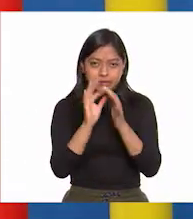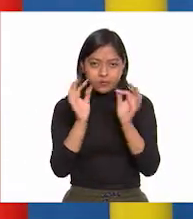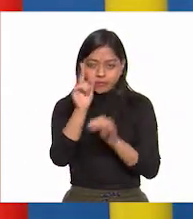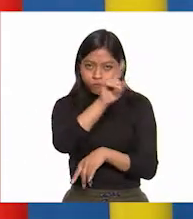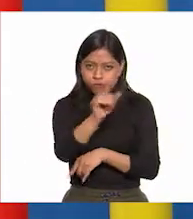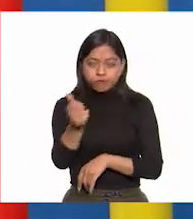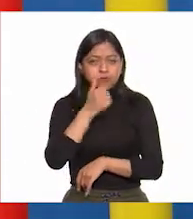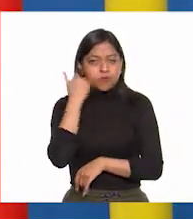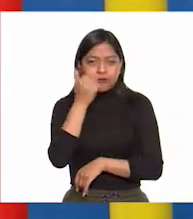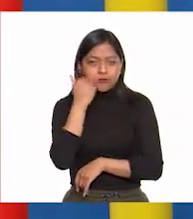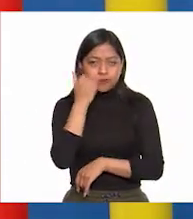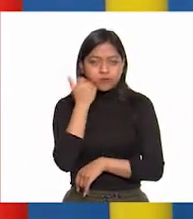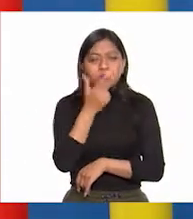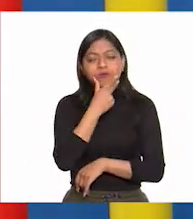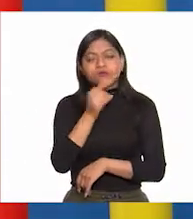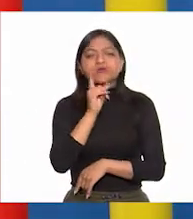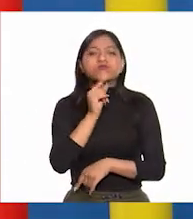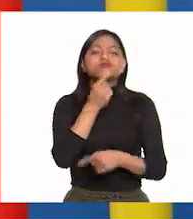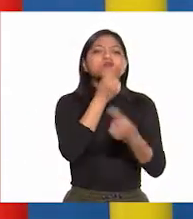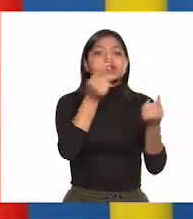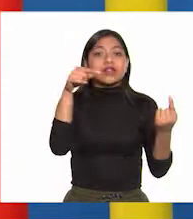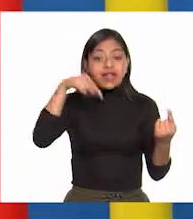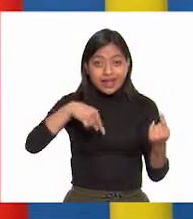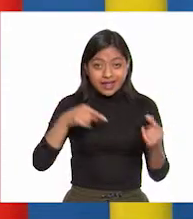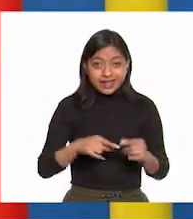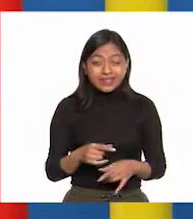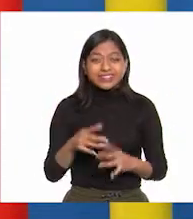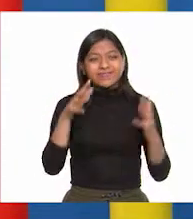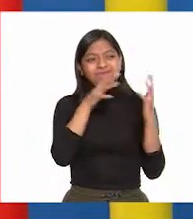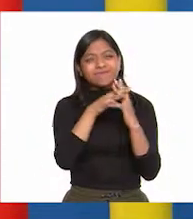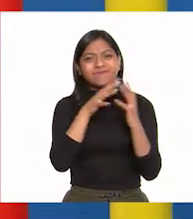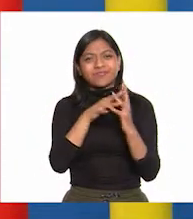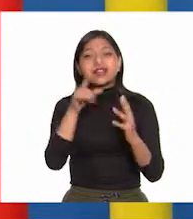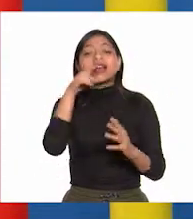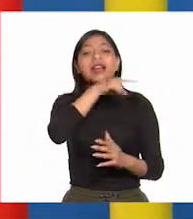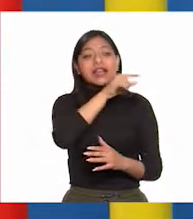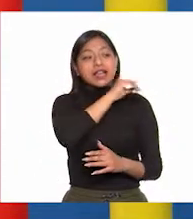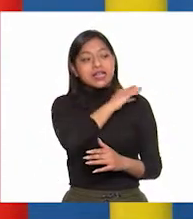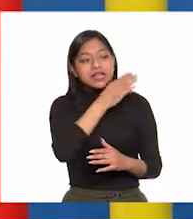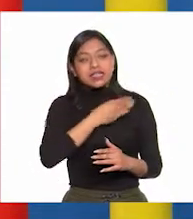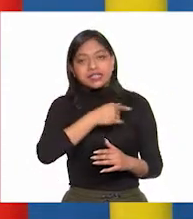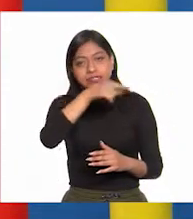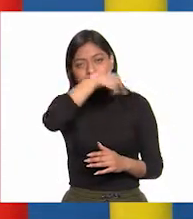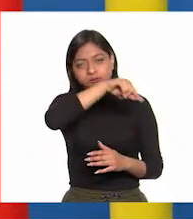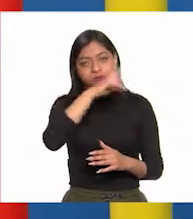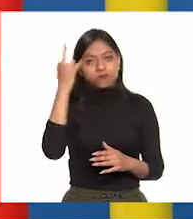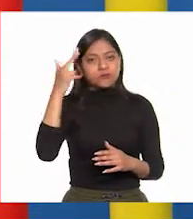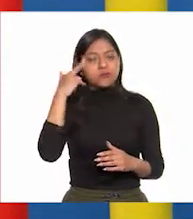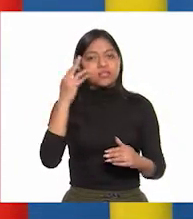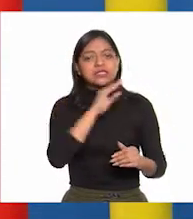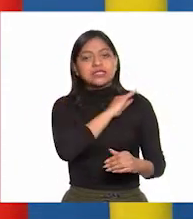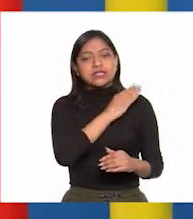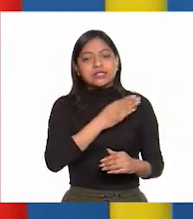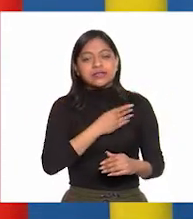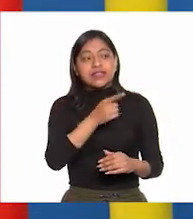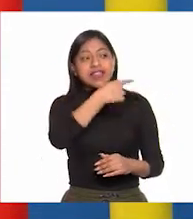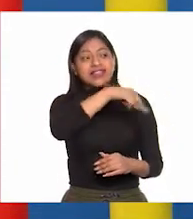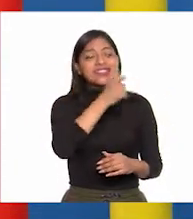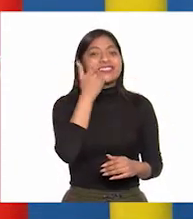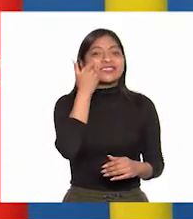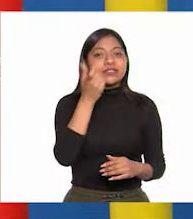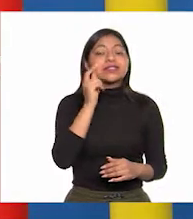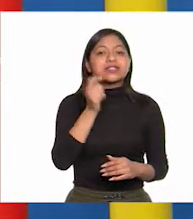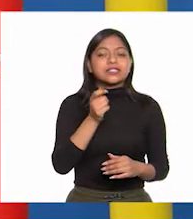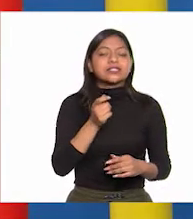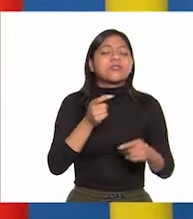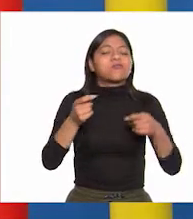alumnas y alumnos que nos ven desde casa que esta lucha enfrentó al ejército realista, quien estaba a favor de la dominación